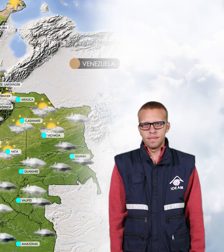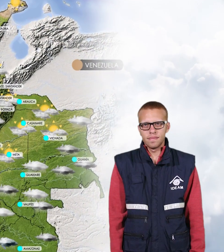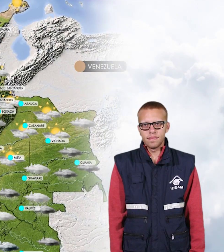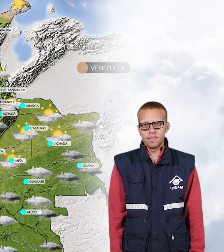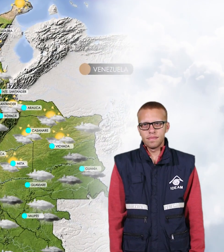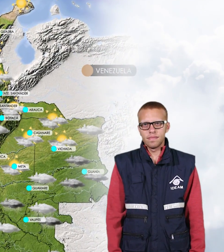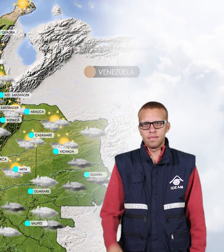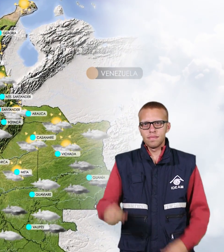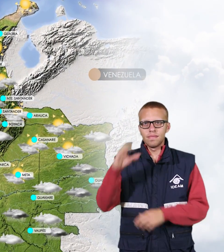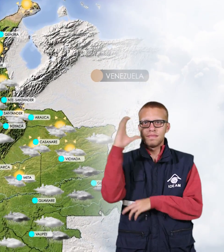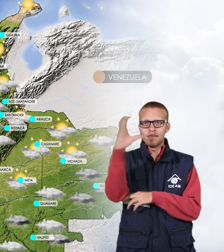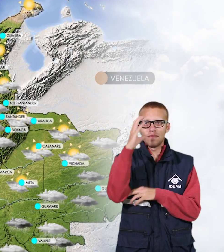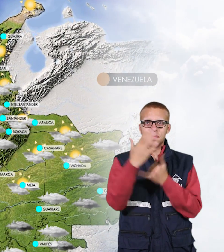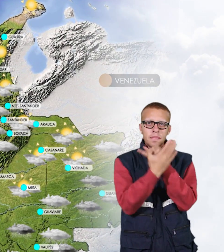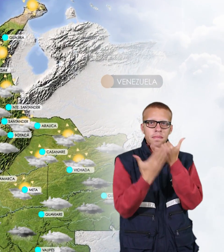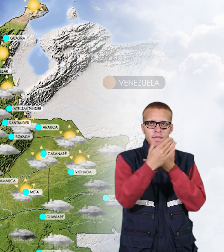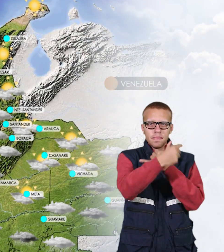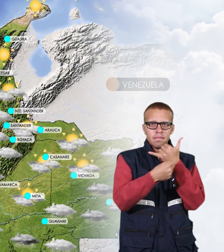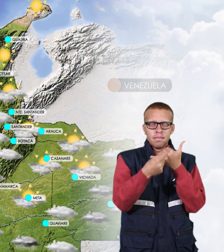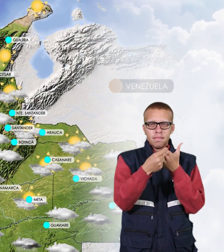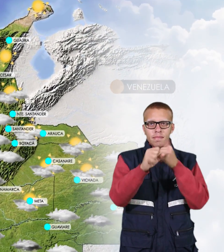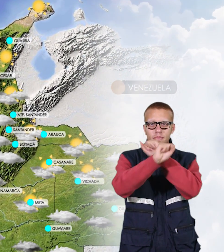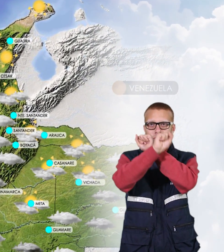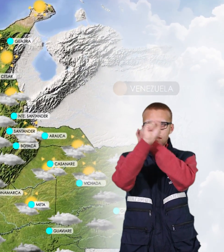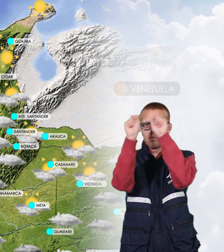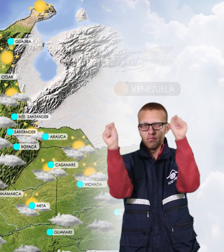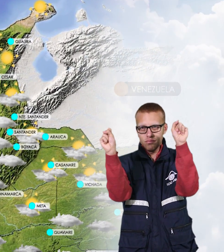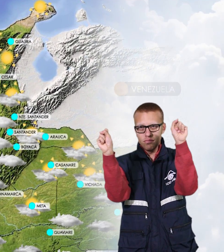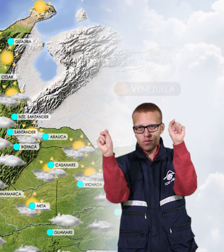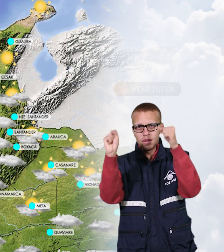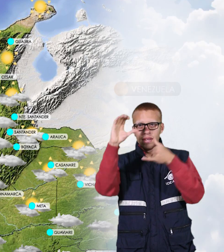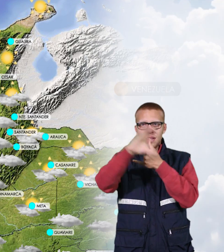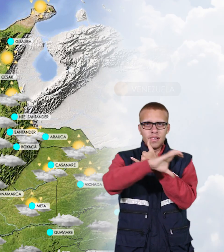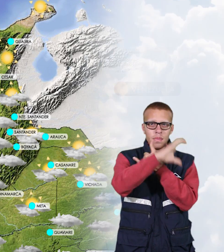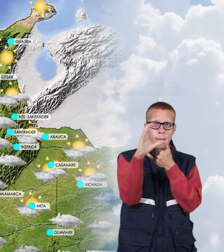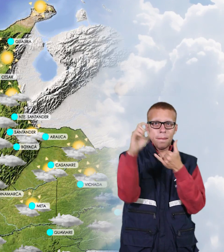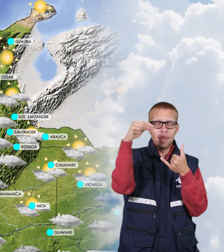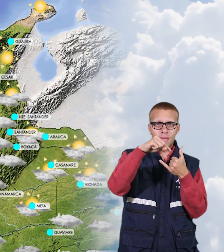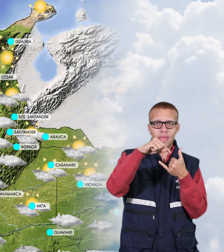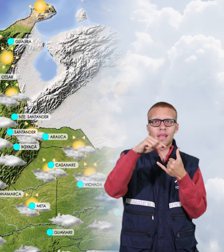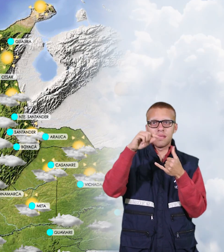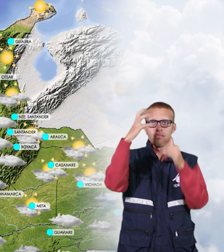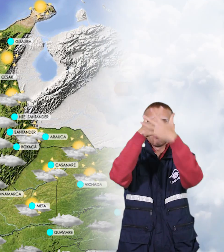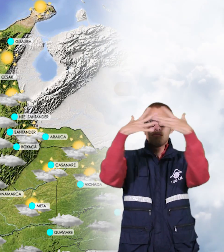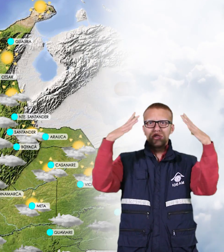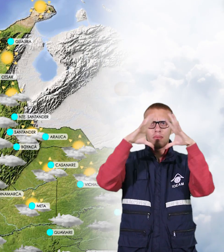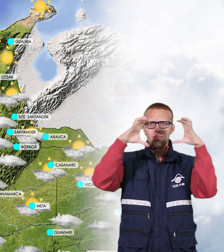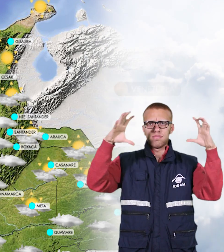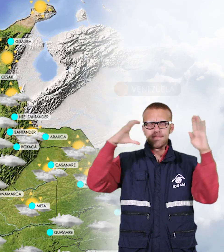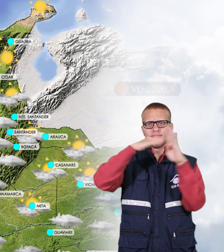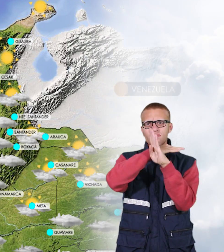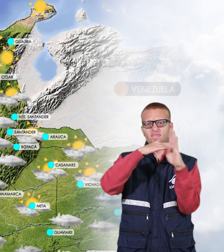Para el territorio colombiano durante horas de la mañana se estima que en la parte insular y sobre la región Caribe se den condiciones de cielo entre ligero y parcialmente